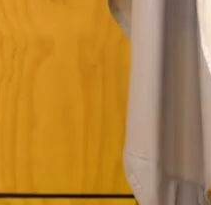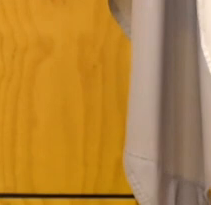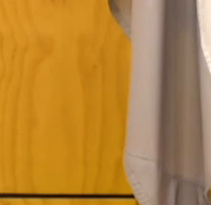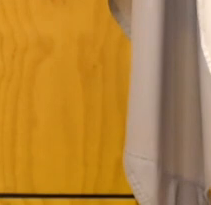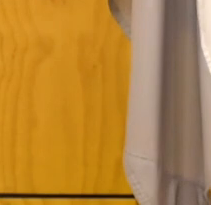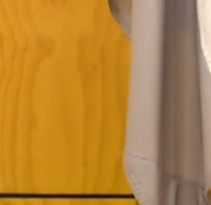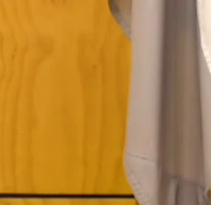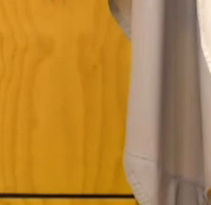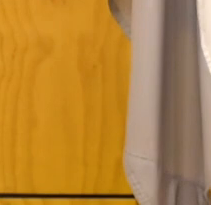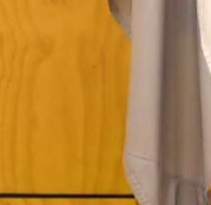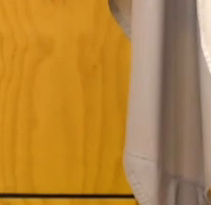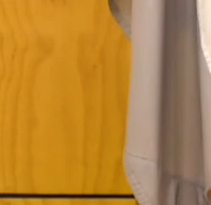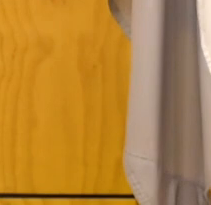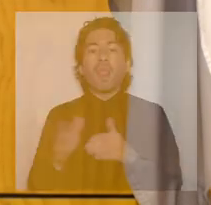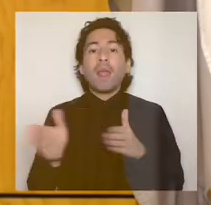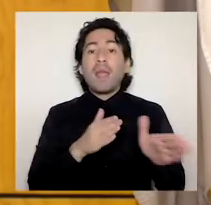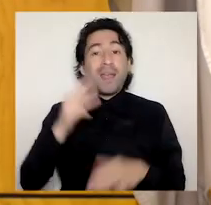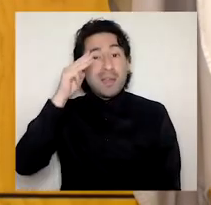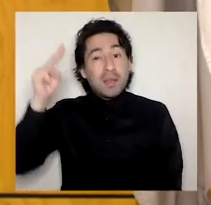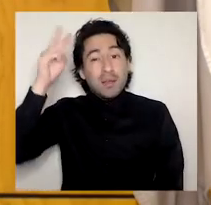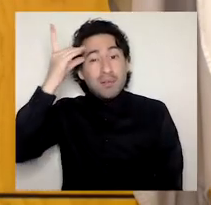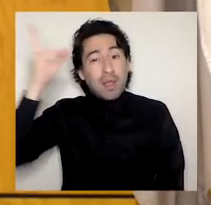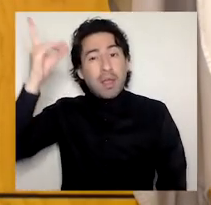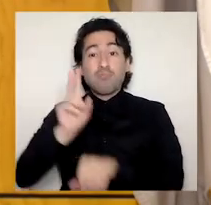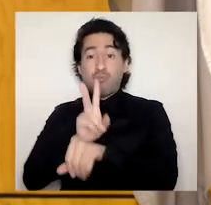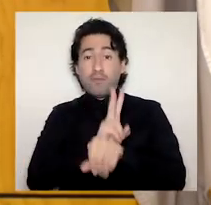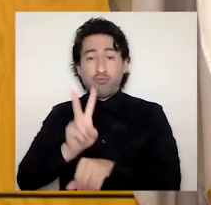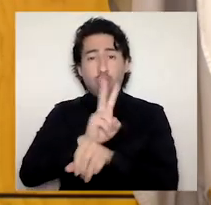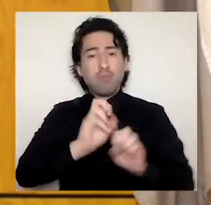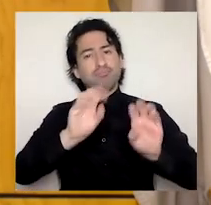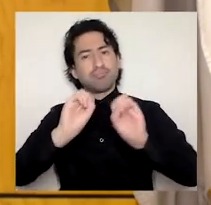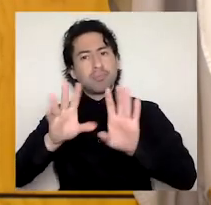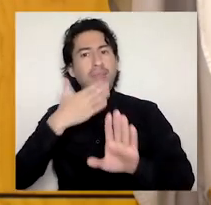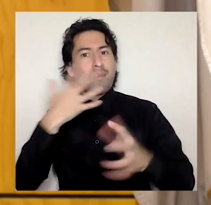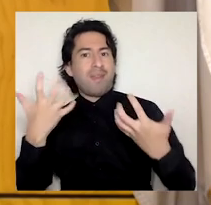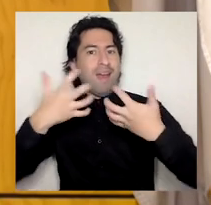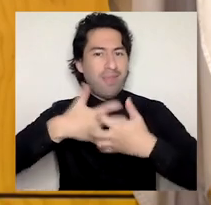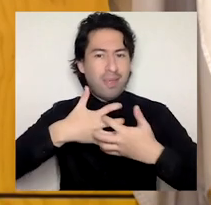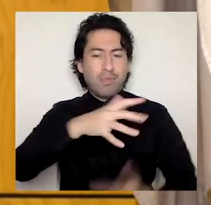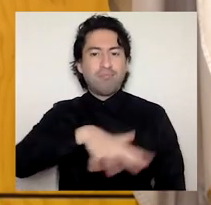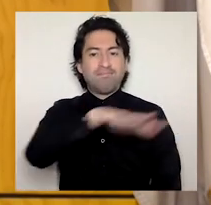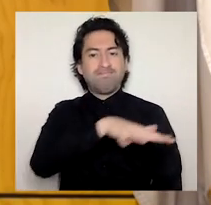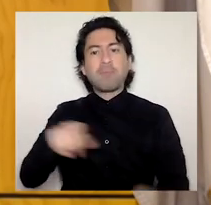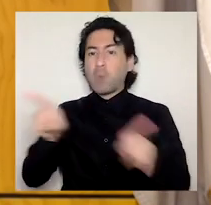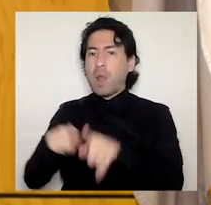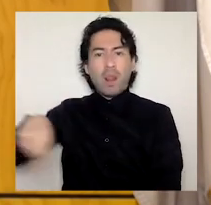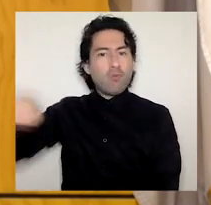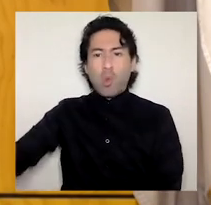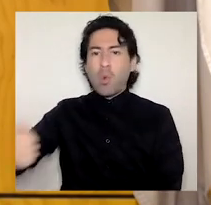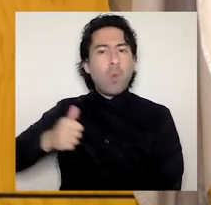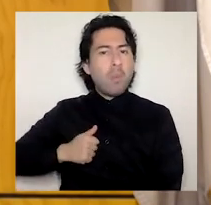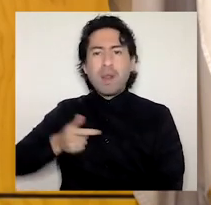La docencia de posgrado también se adaptó a los nuevos escenarios e igualmente cumplió con el mandato de